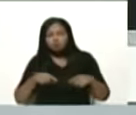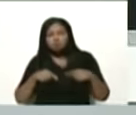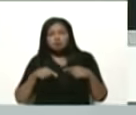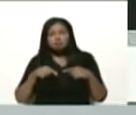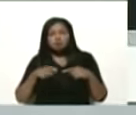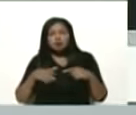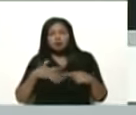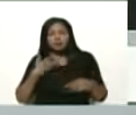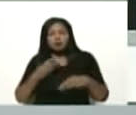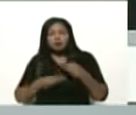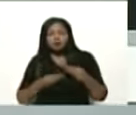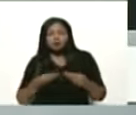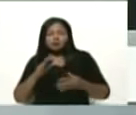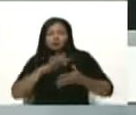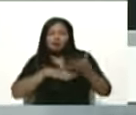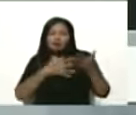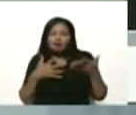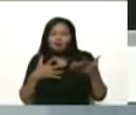para tener una agenda